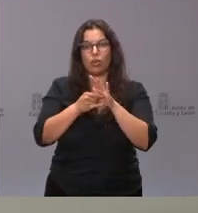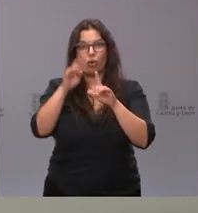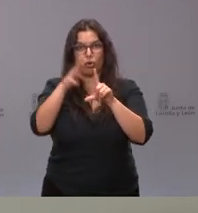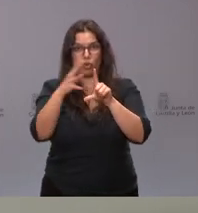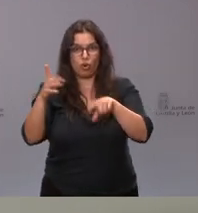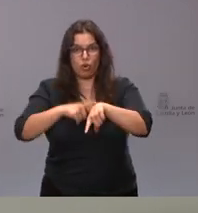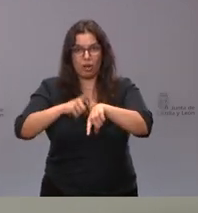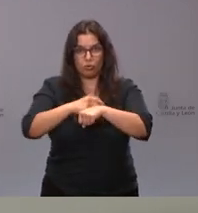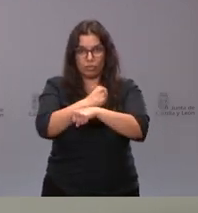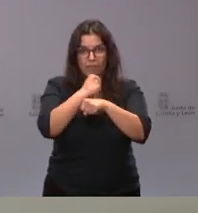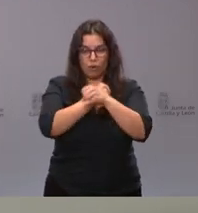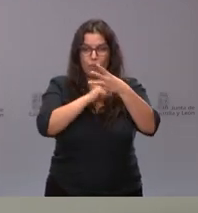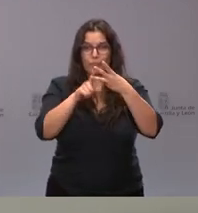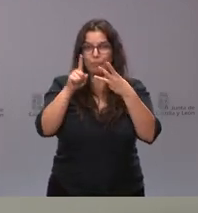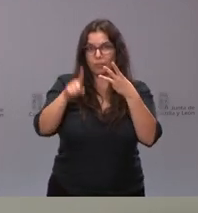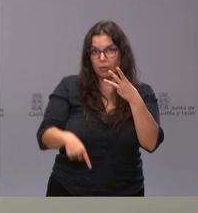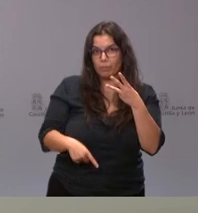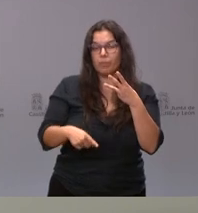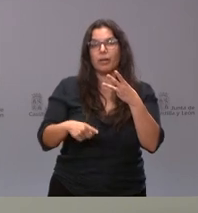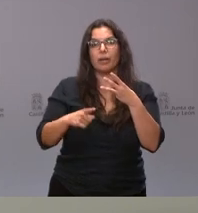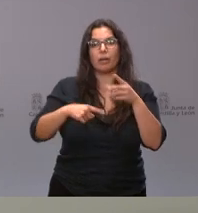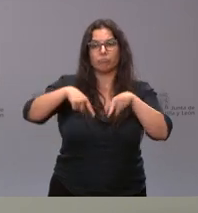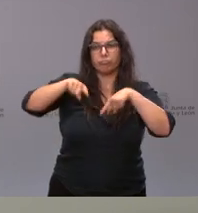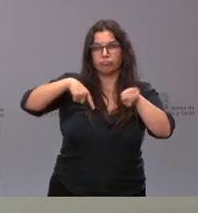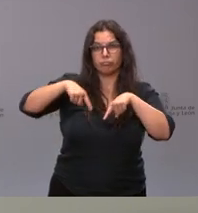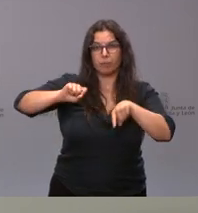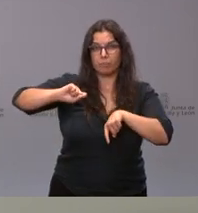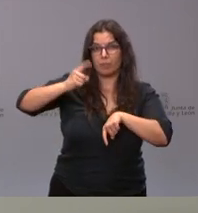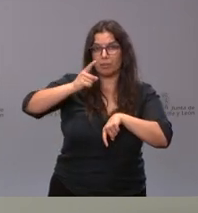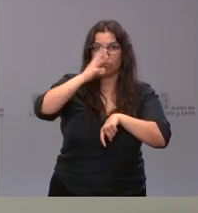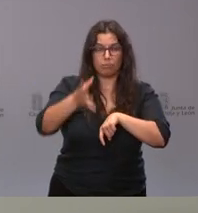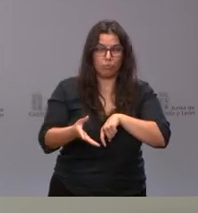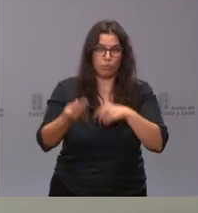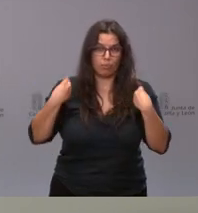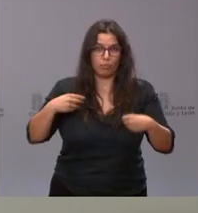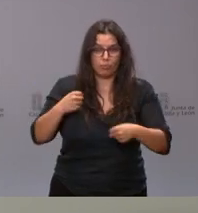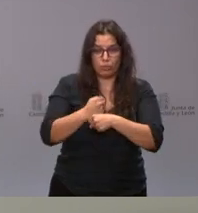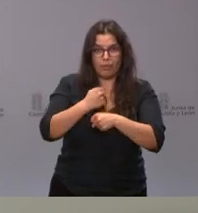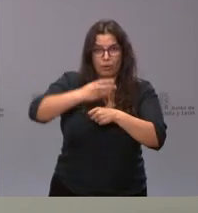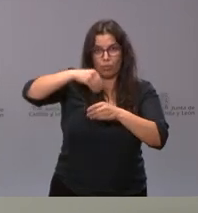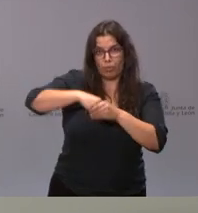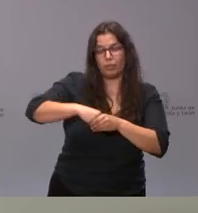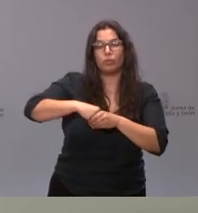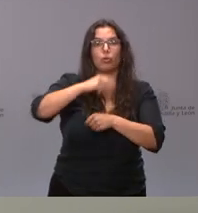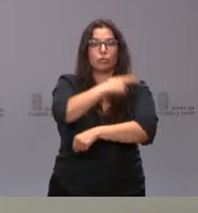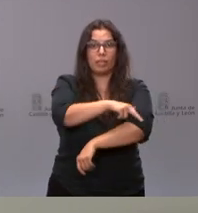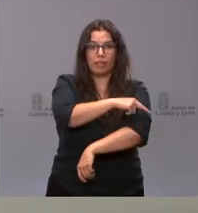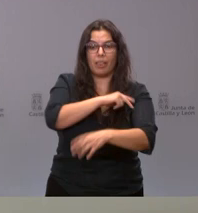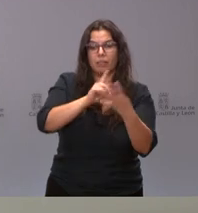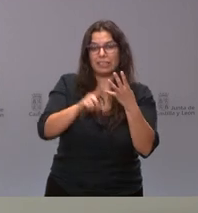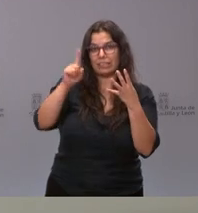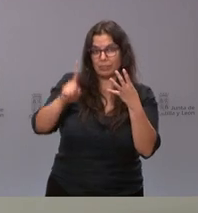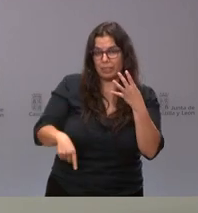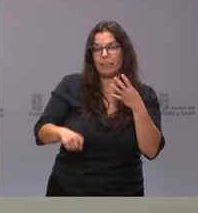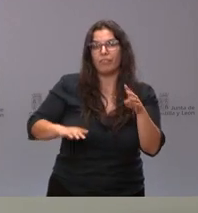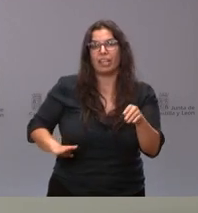prestación de servicios, como el hecho de que va a haber más actividad como consecuencia de la propia incremento de la actividad SACIL, como la